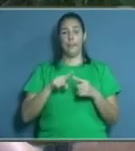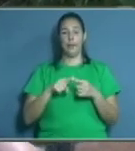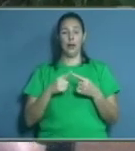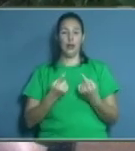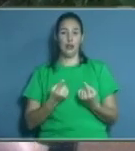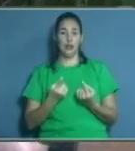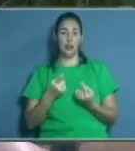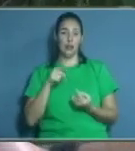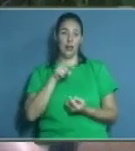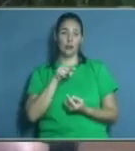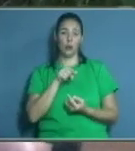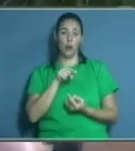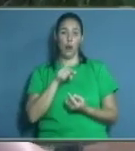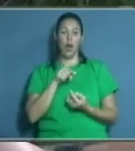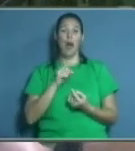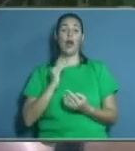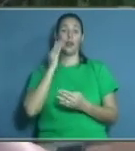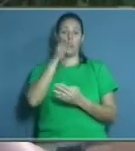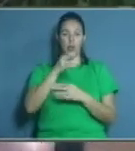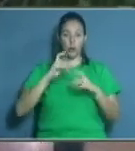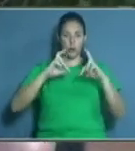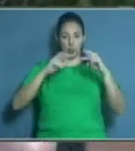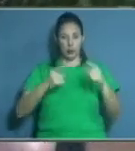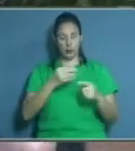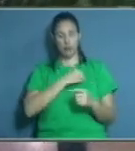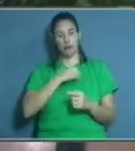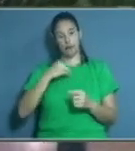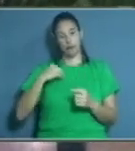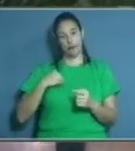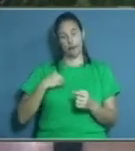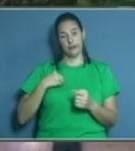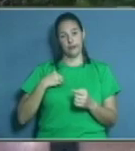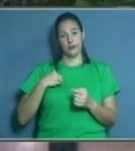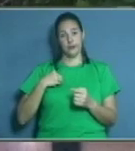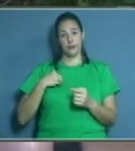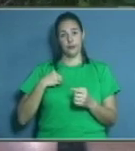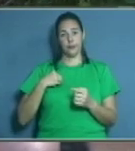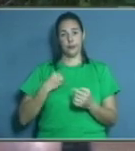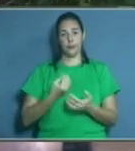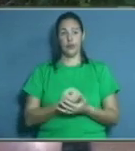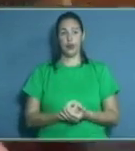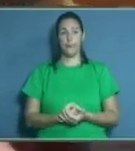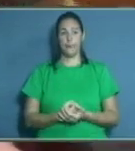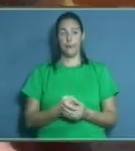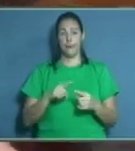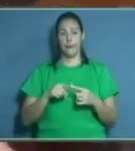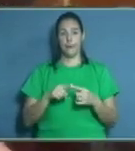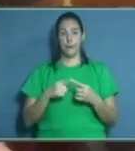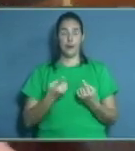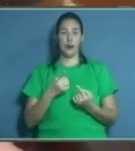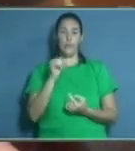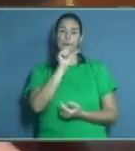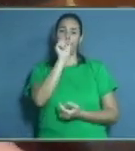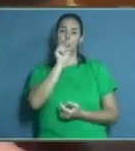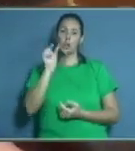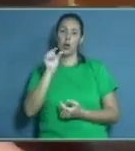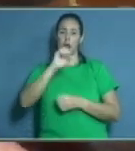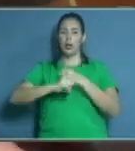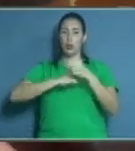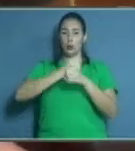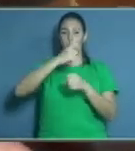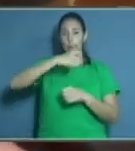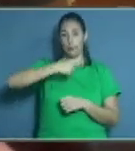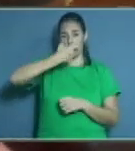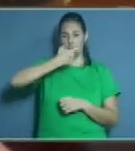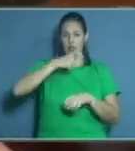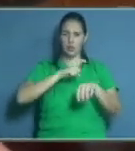hay que recurrir de nuevo al técnico. Las personas que usan prótesis deben de cambiár